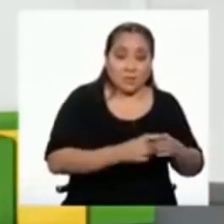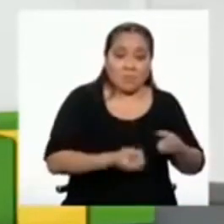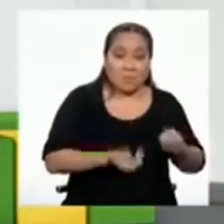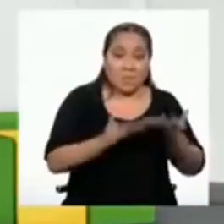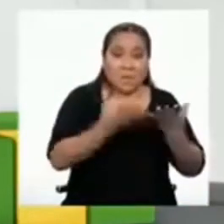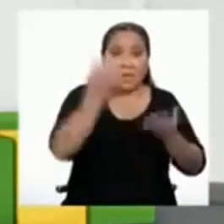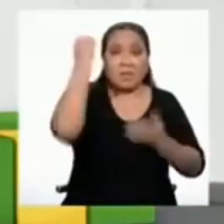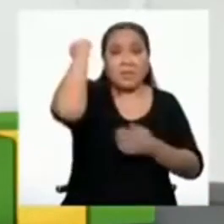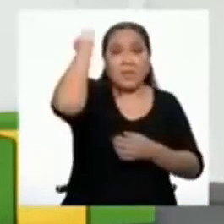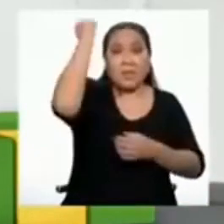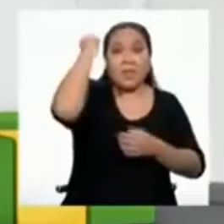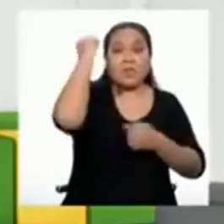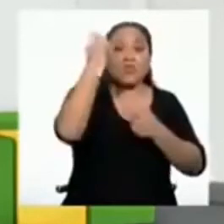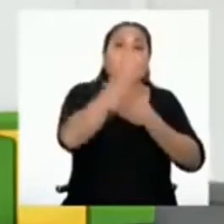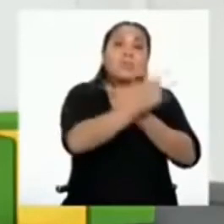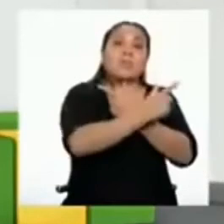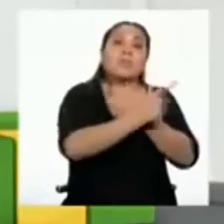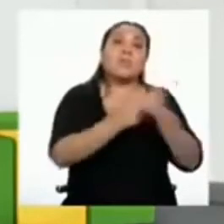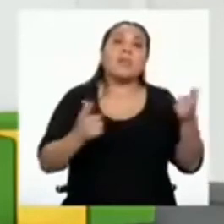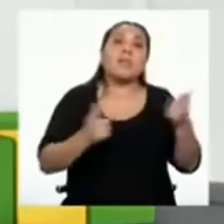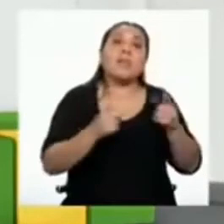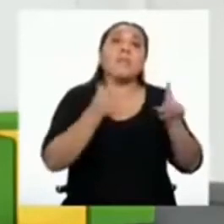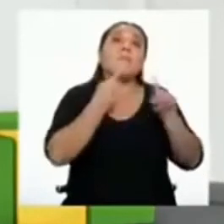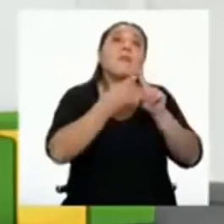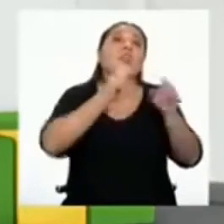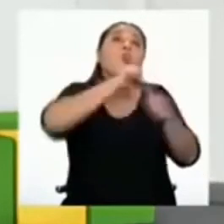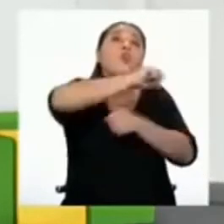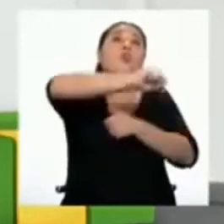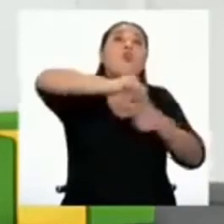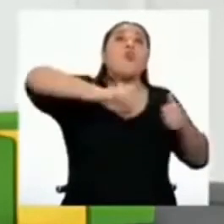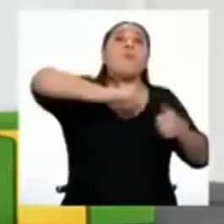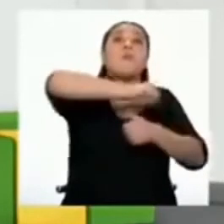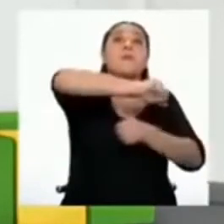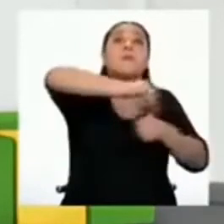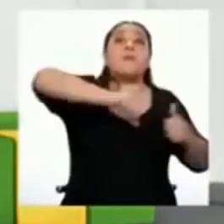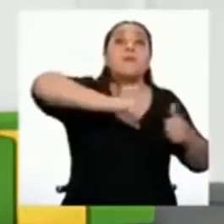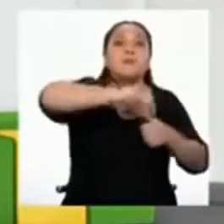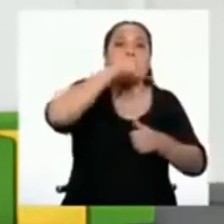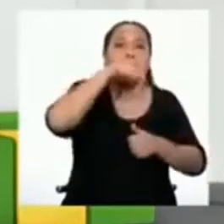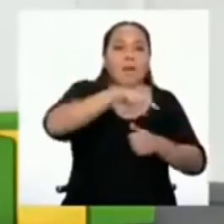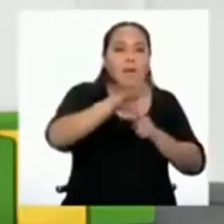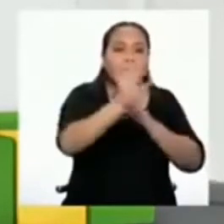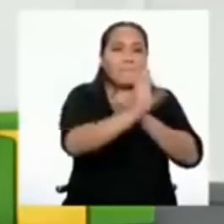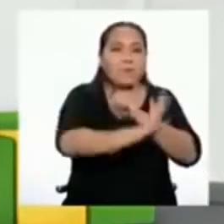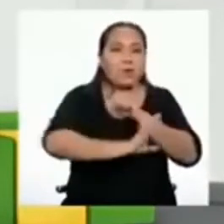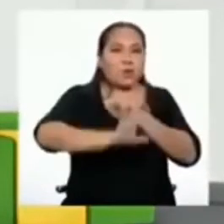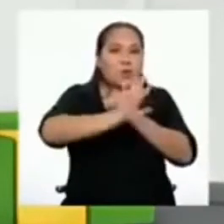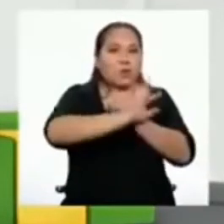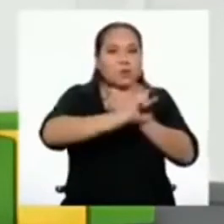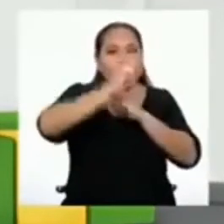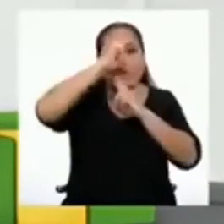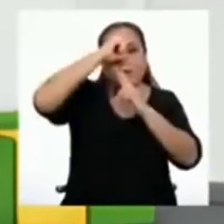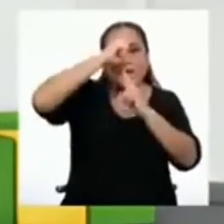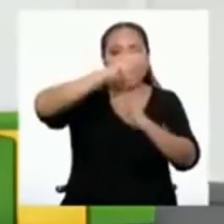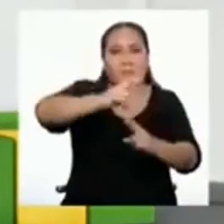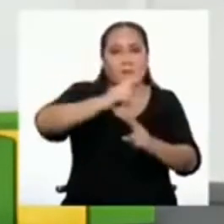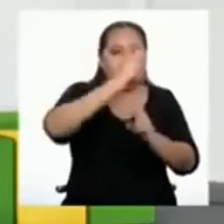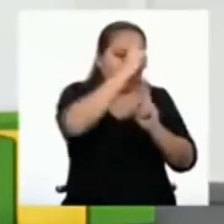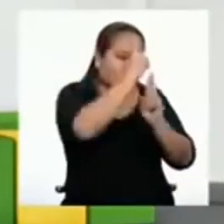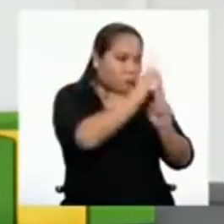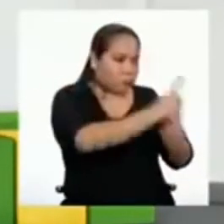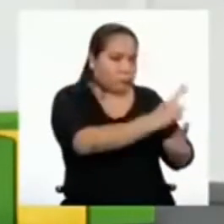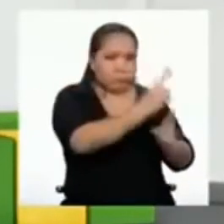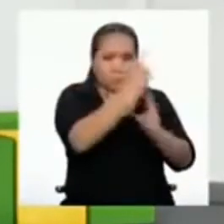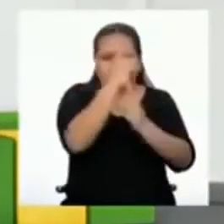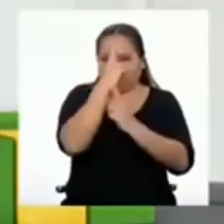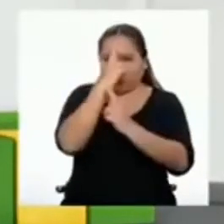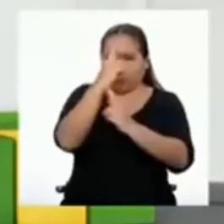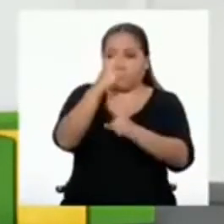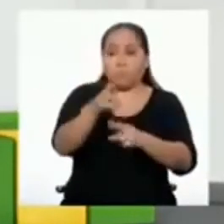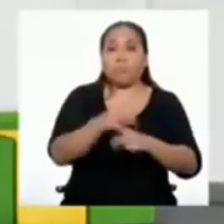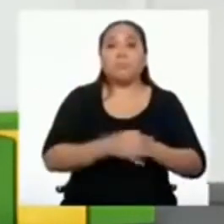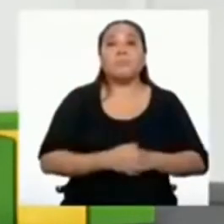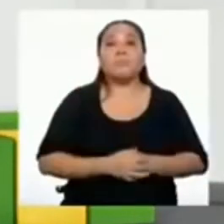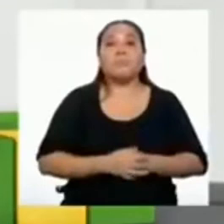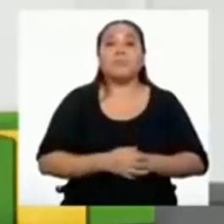derechos y libertades mediante la convivencia, en la que debe primar la seguridad y el respeto hacia todas las personas, siempre por igual.